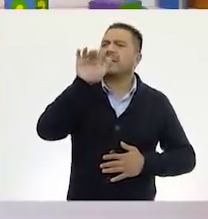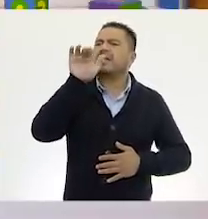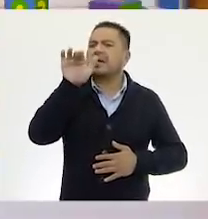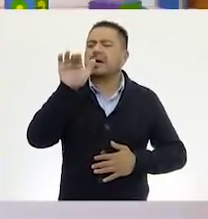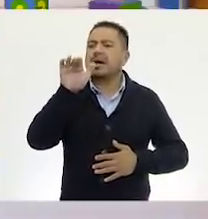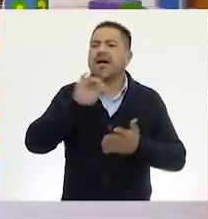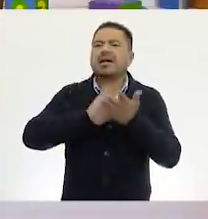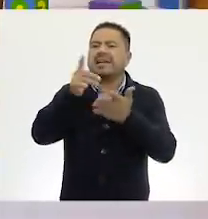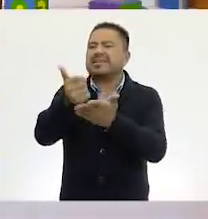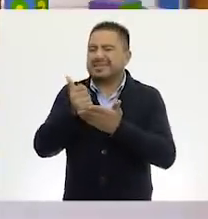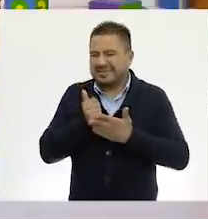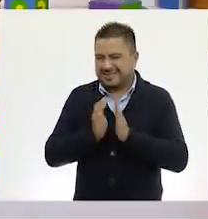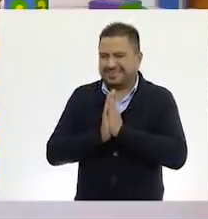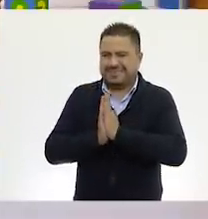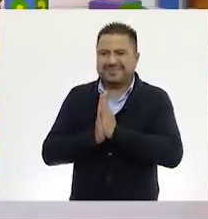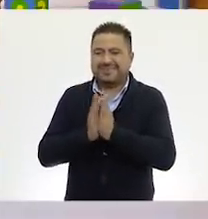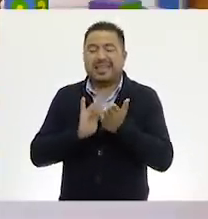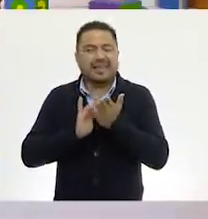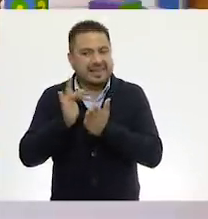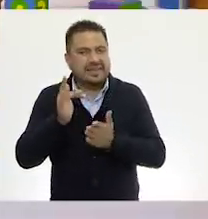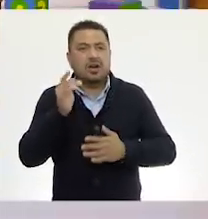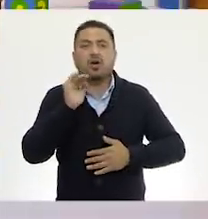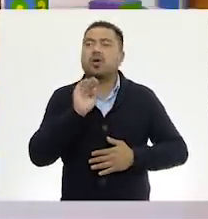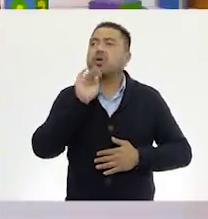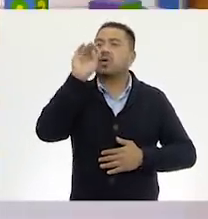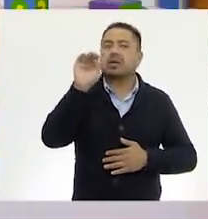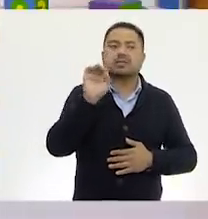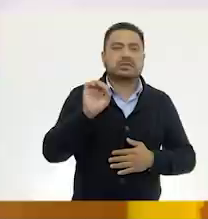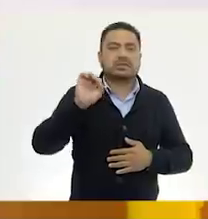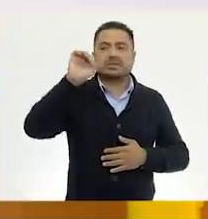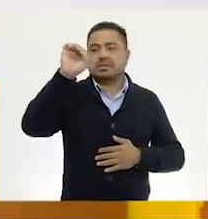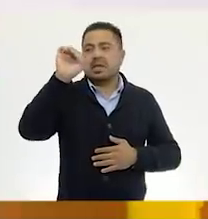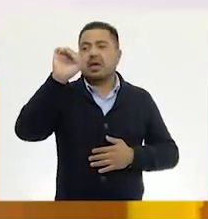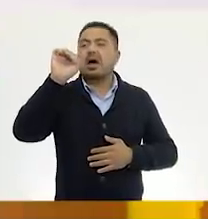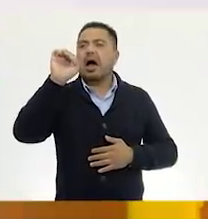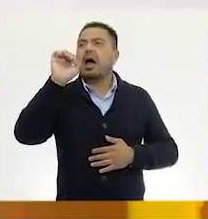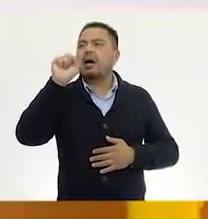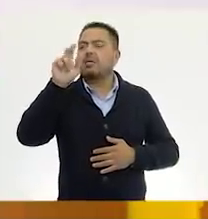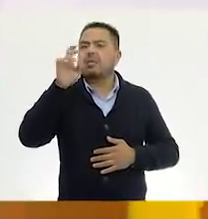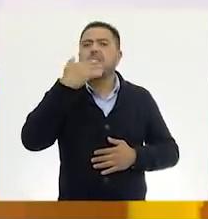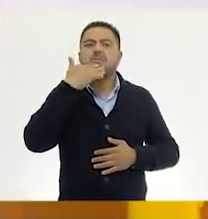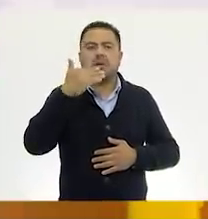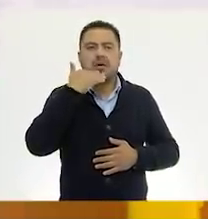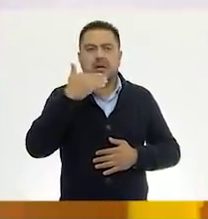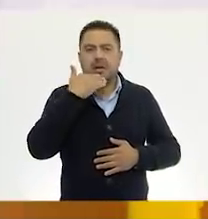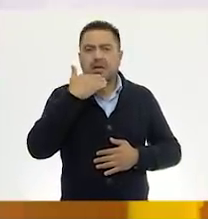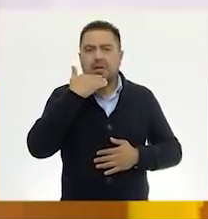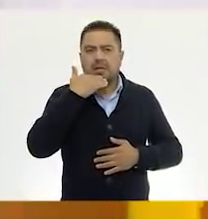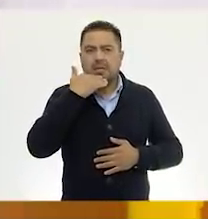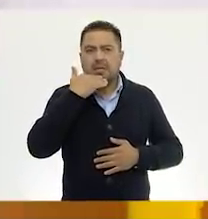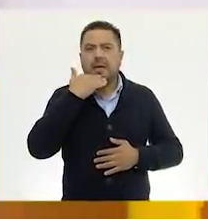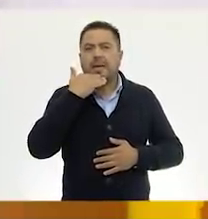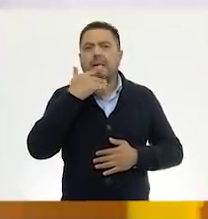Gracias, Pepe. Que ponga el cero. Muy bien. Colocas el cero en el lugar de las centenas. Sabemos que no